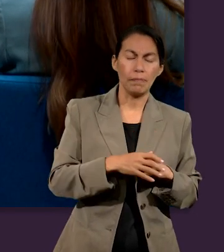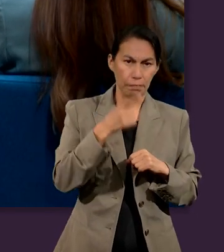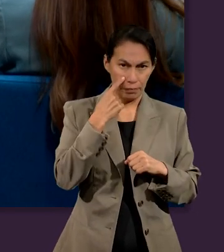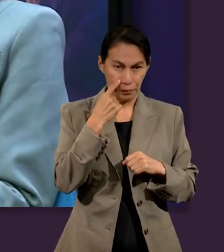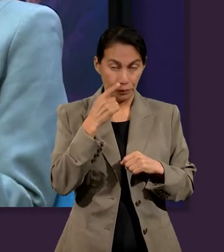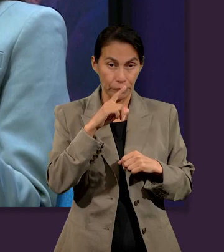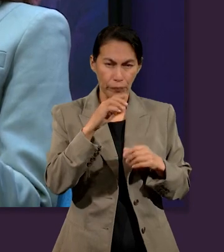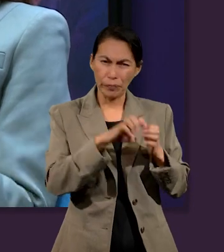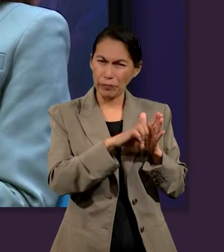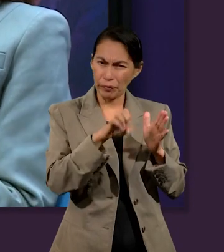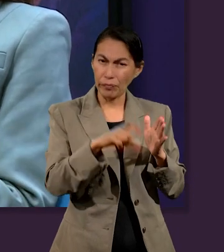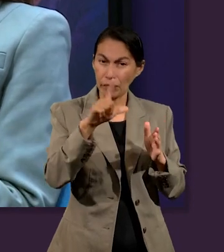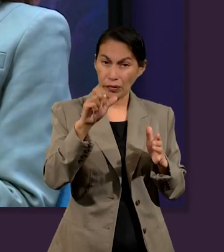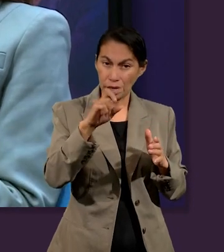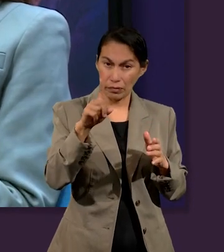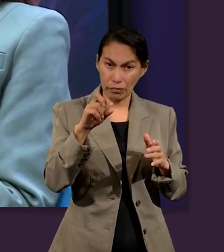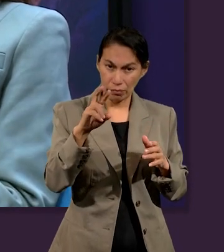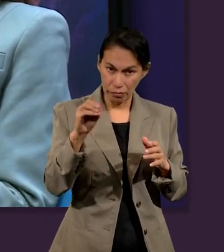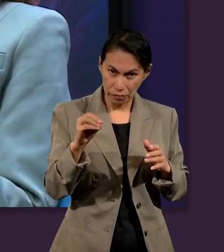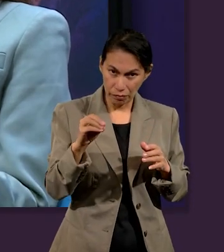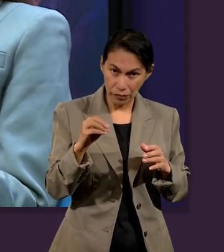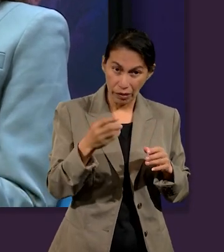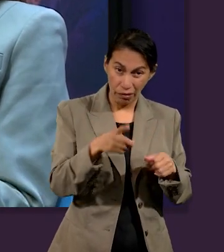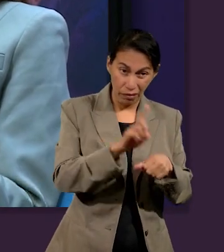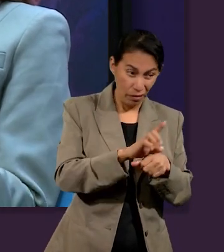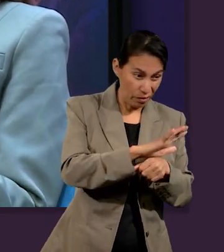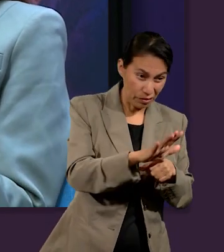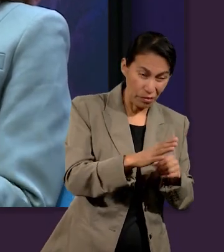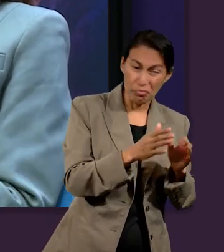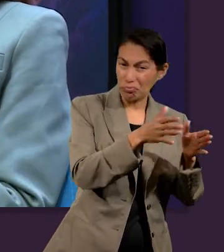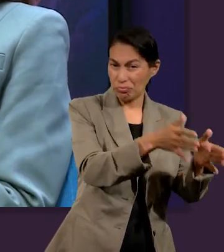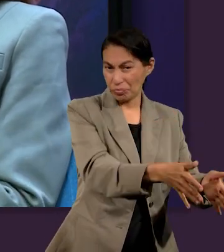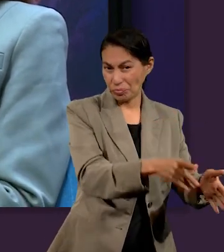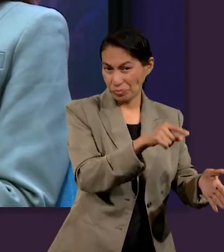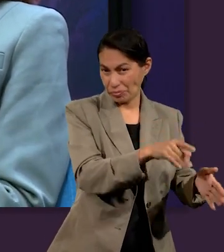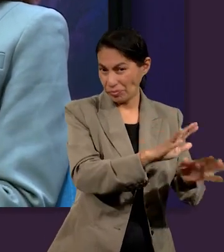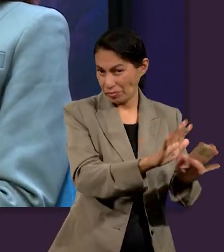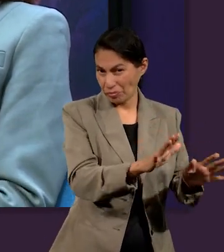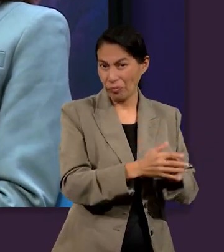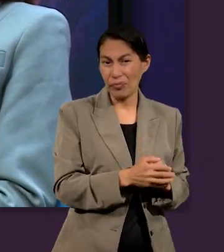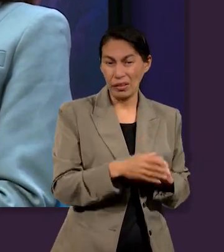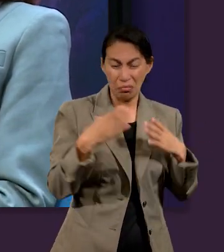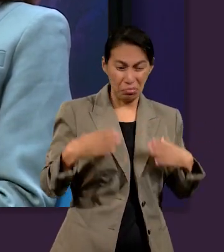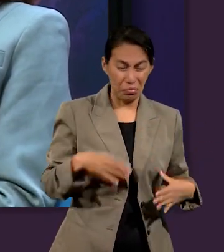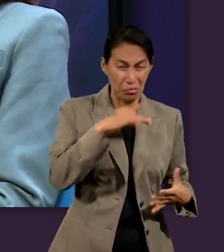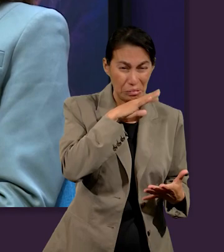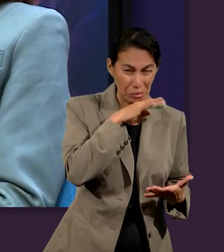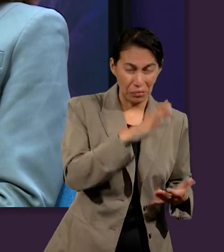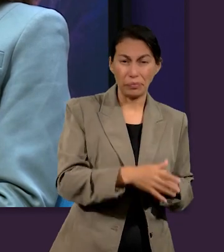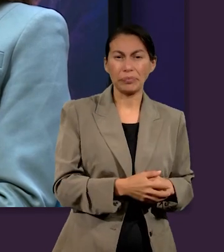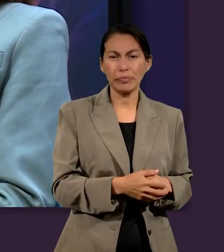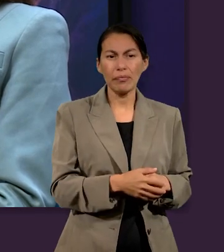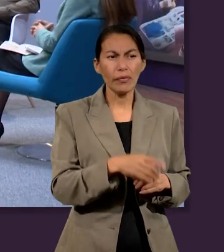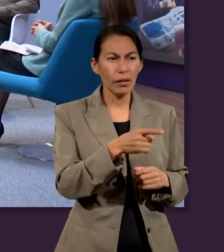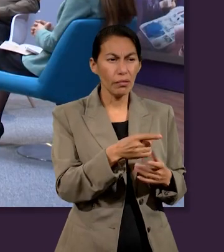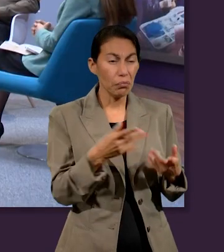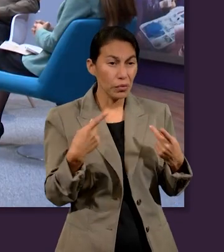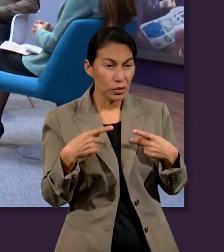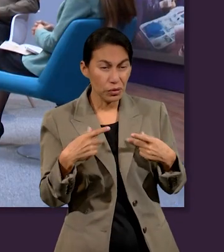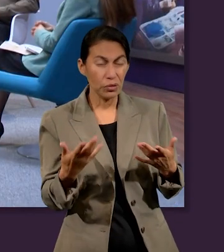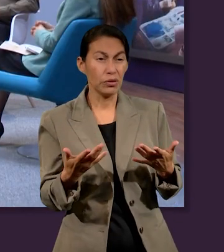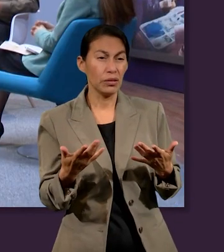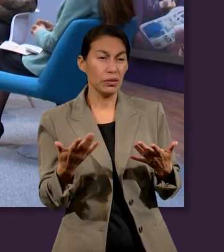donde se nos dice que él ya tenía cuatro días de muerto, y que incluso ya su cuerpo estaba en descomposición. Claro, ¿y por qué será que esto pasa?